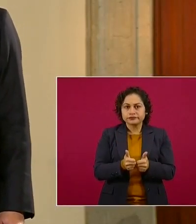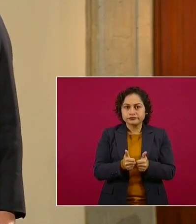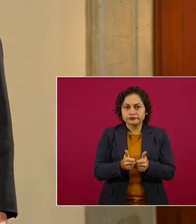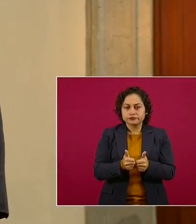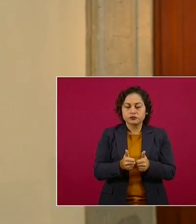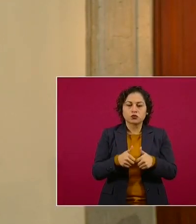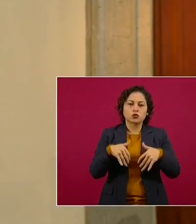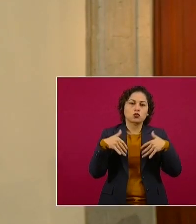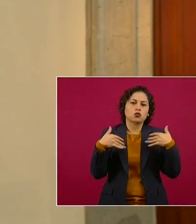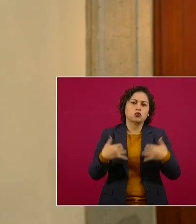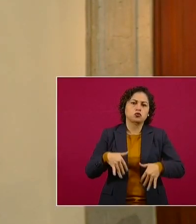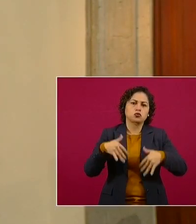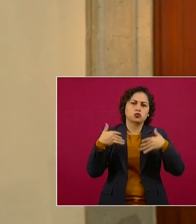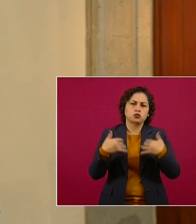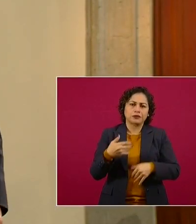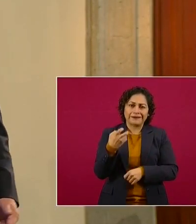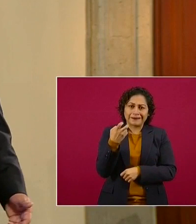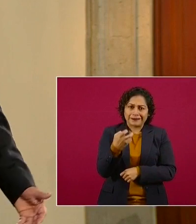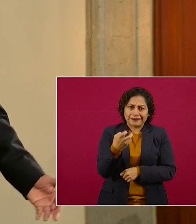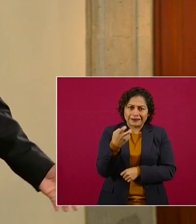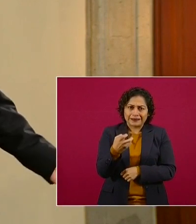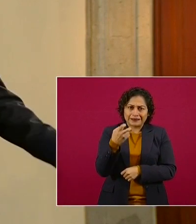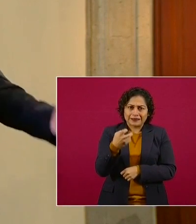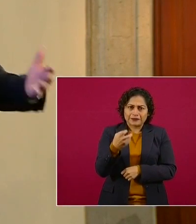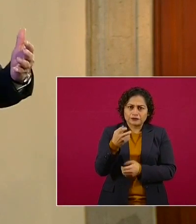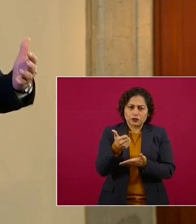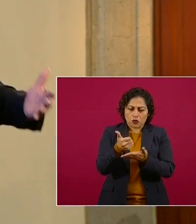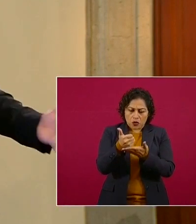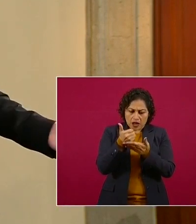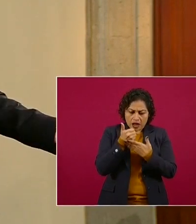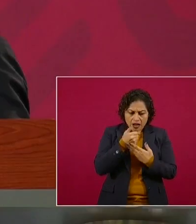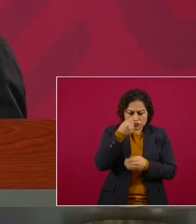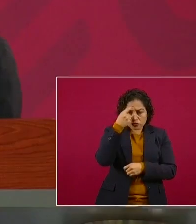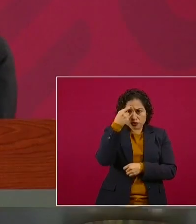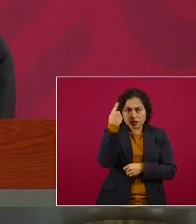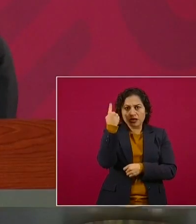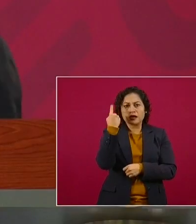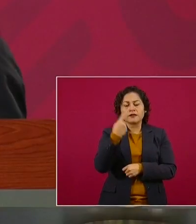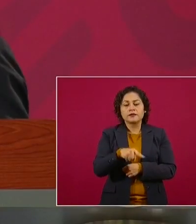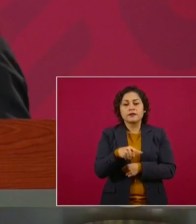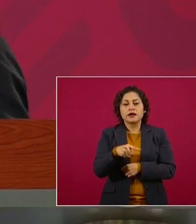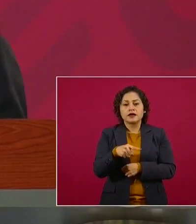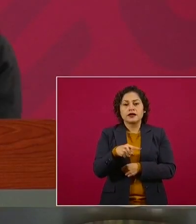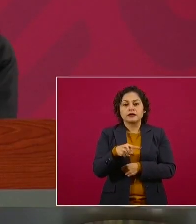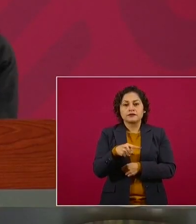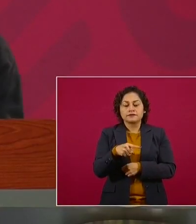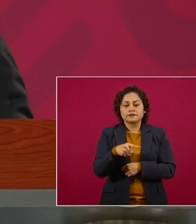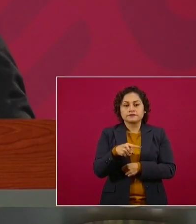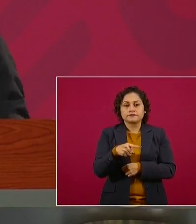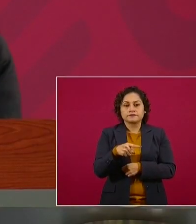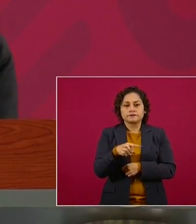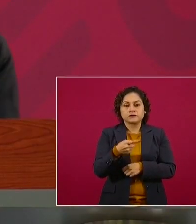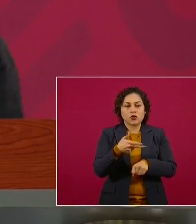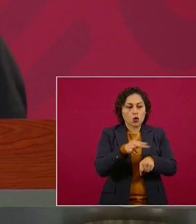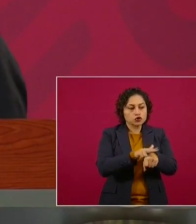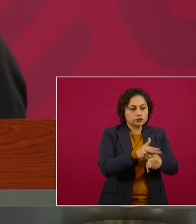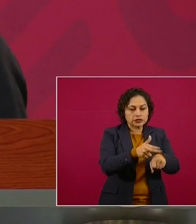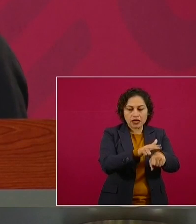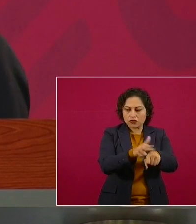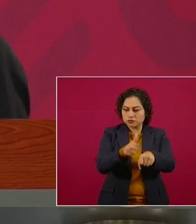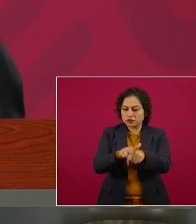tiempo para prepararnos,